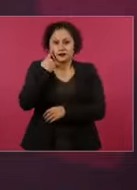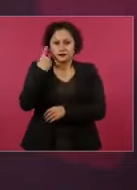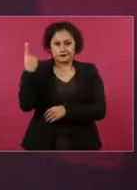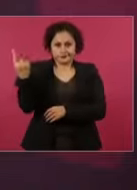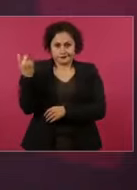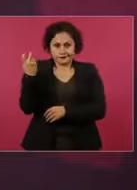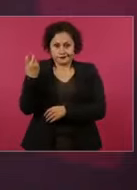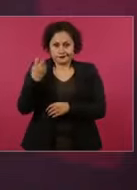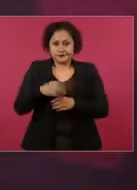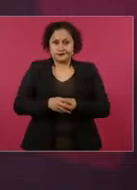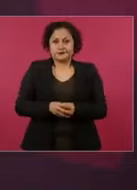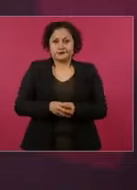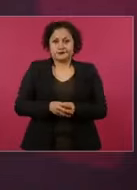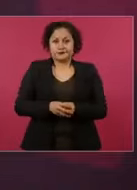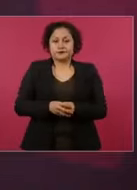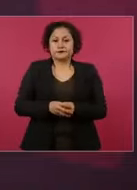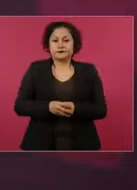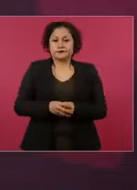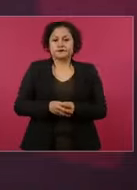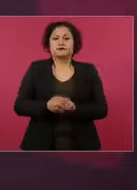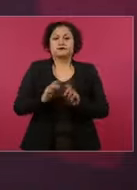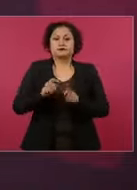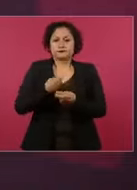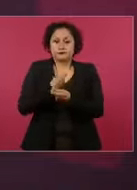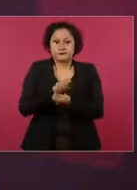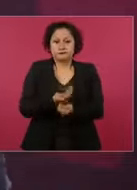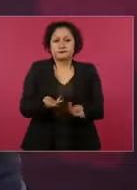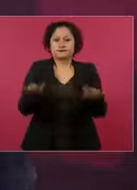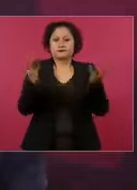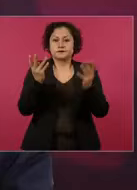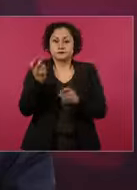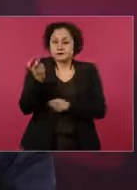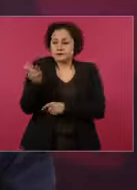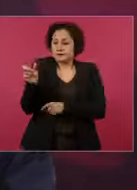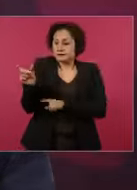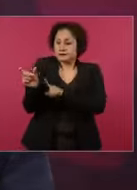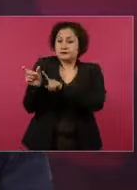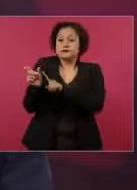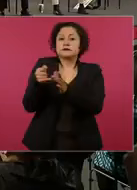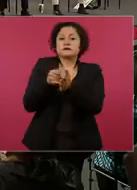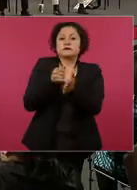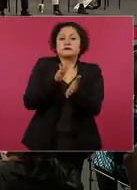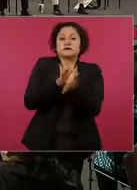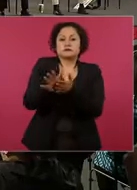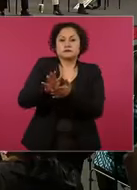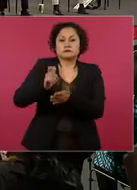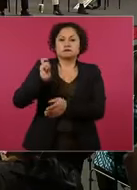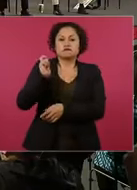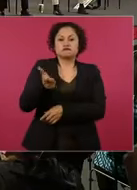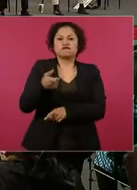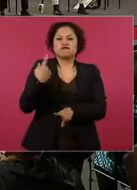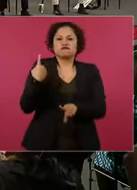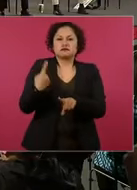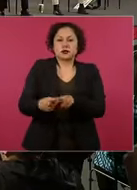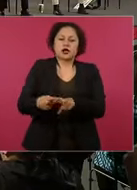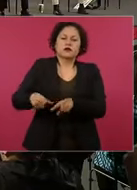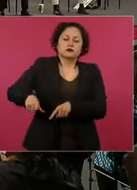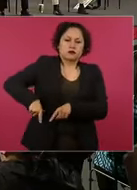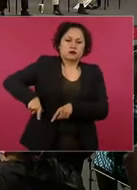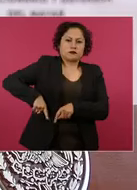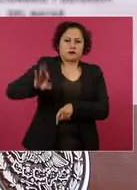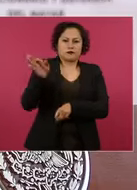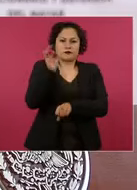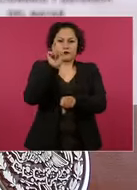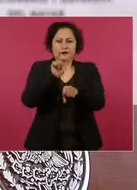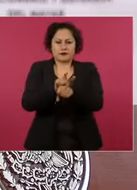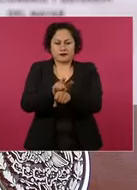que se han ya mandado a imprimir con talleres gráficos de la nación. ¿Y por qué es tan importante este proceso